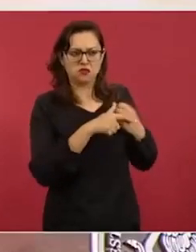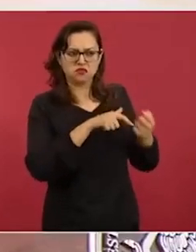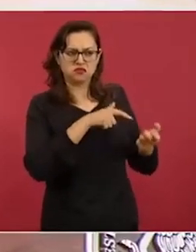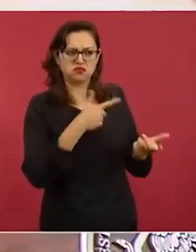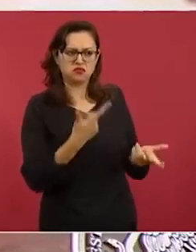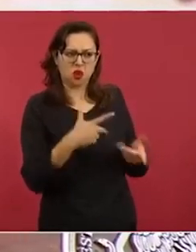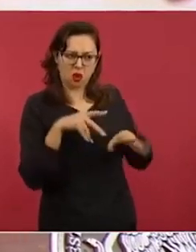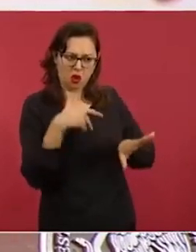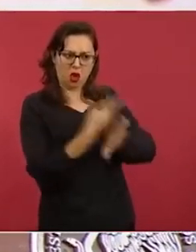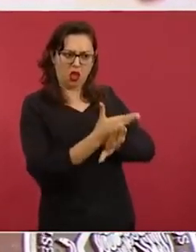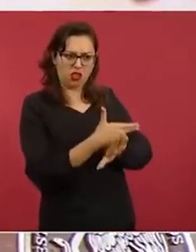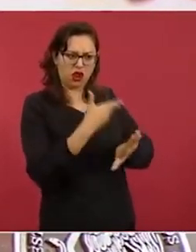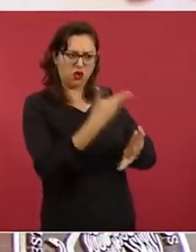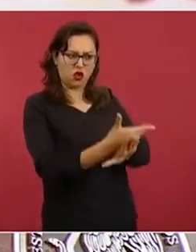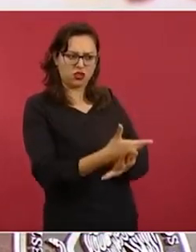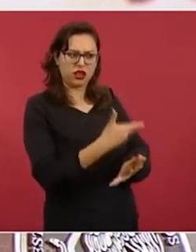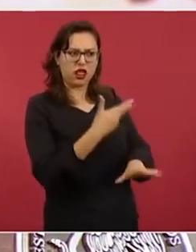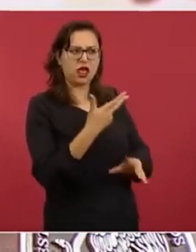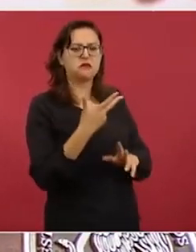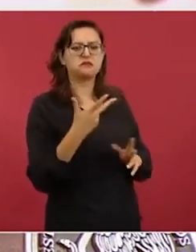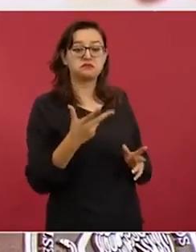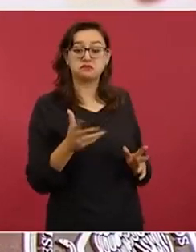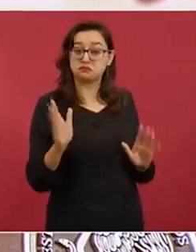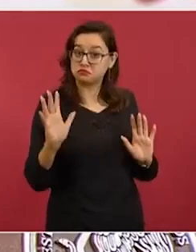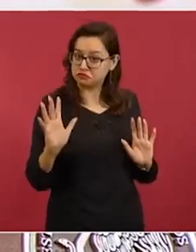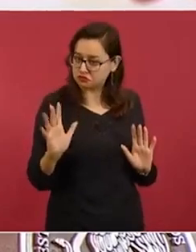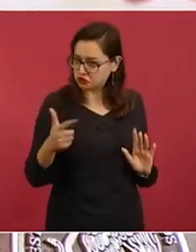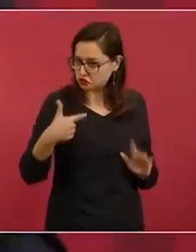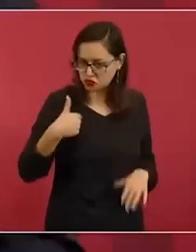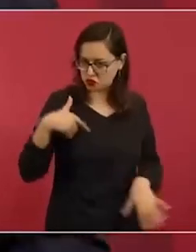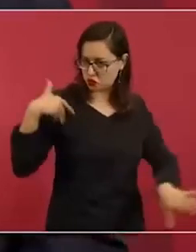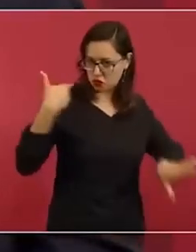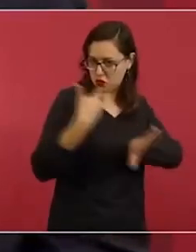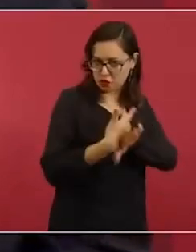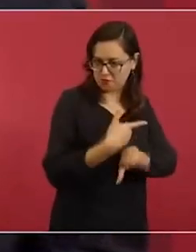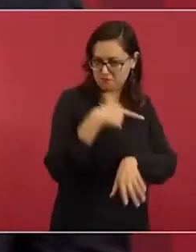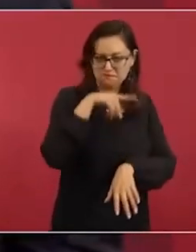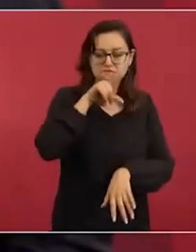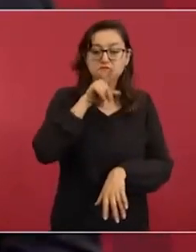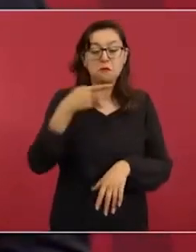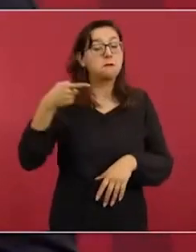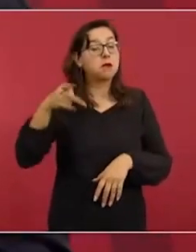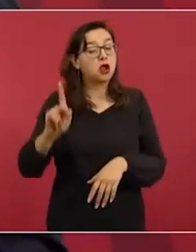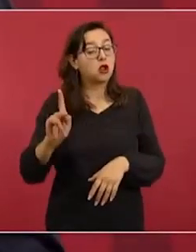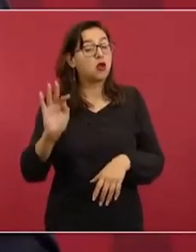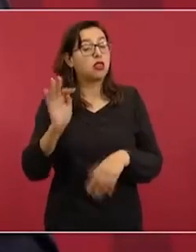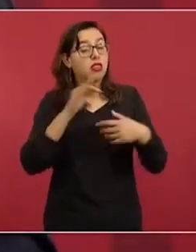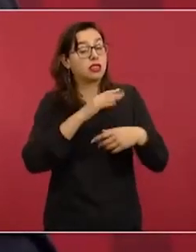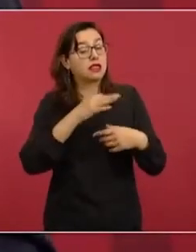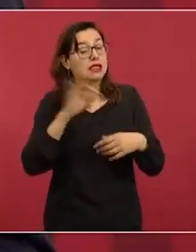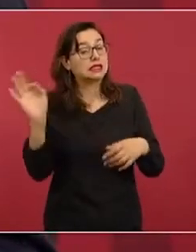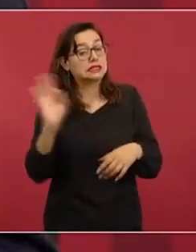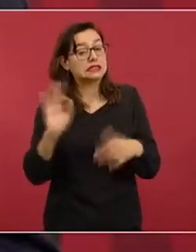deberían de estar actuando